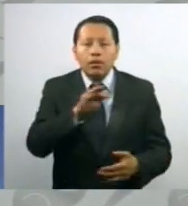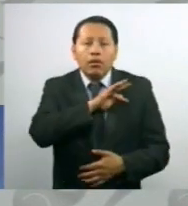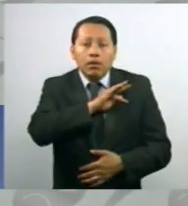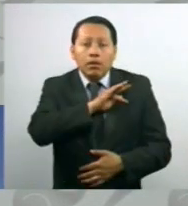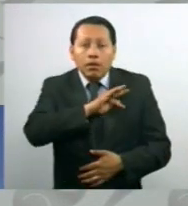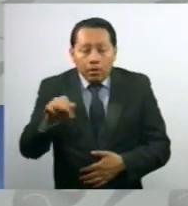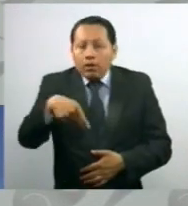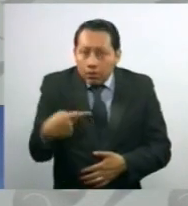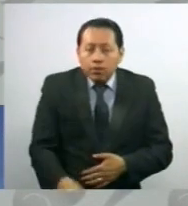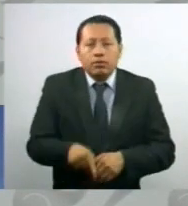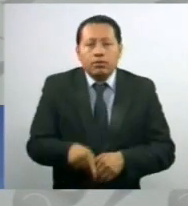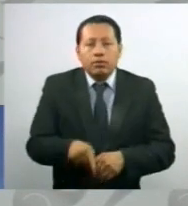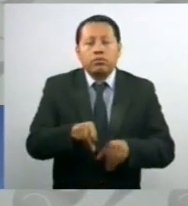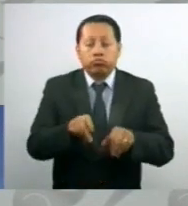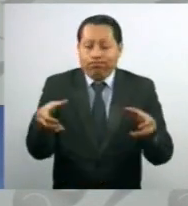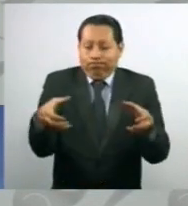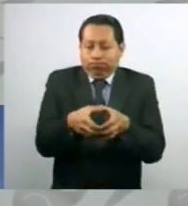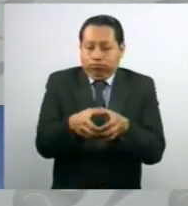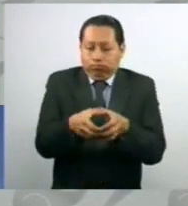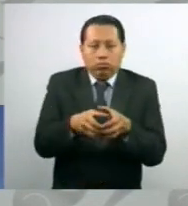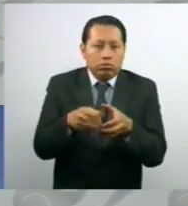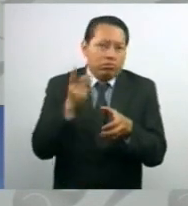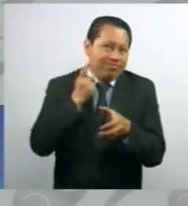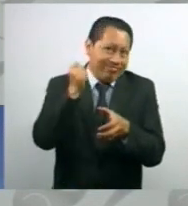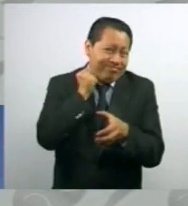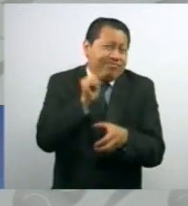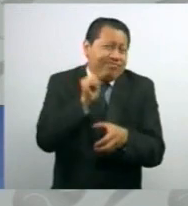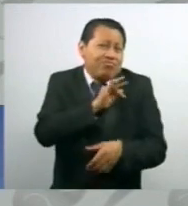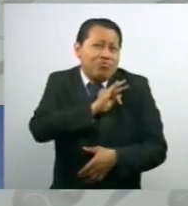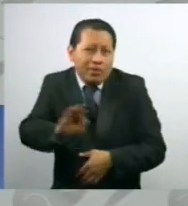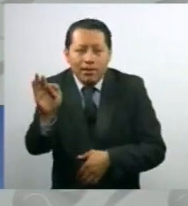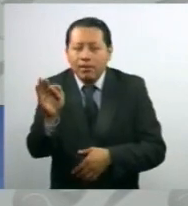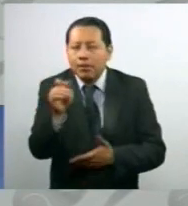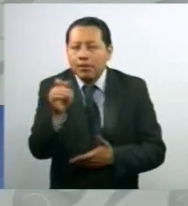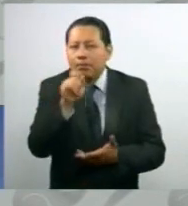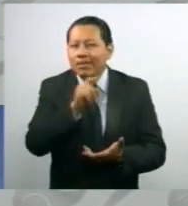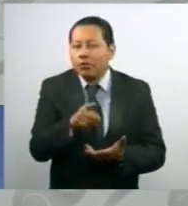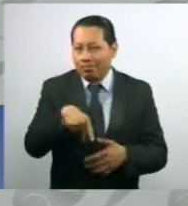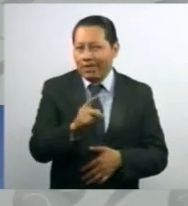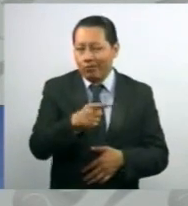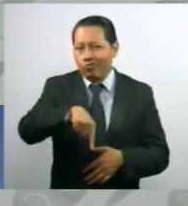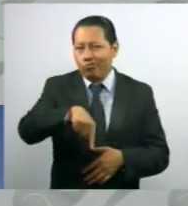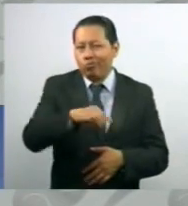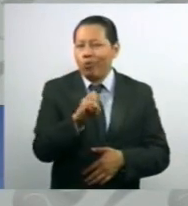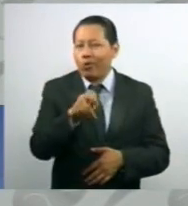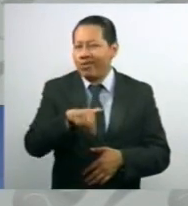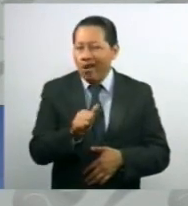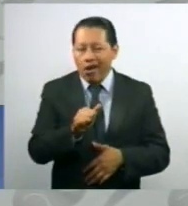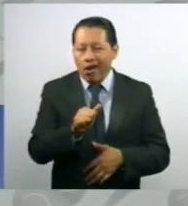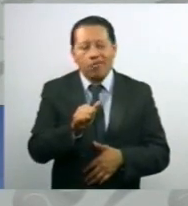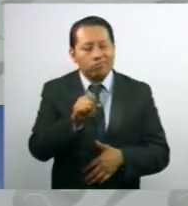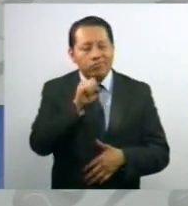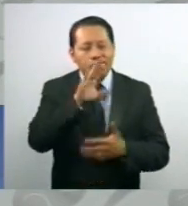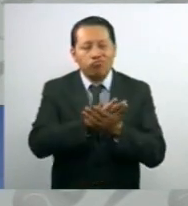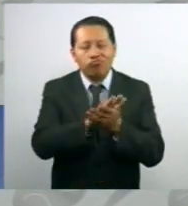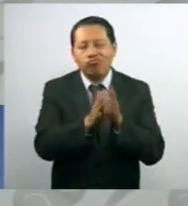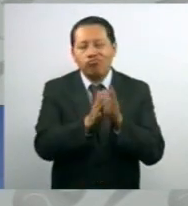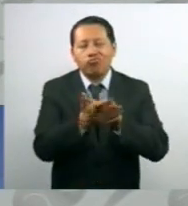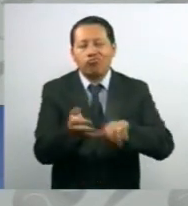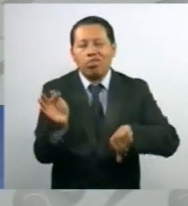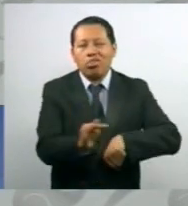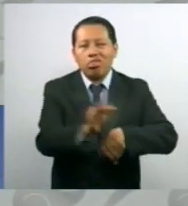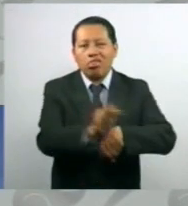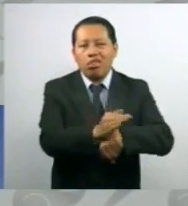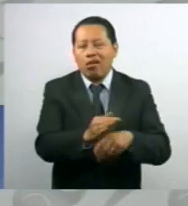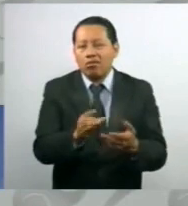desde el Poder Legislativo. E insistan en guardar silencio. Y simplemente, si quieren, confórmense con